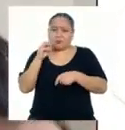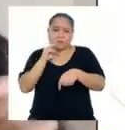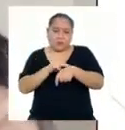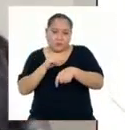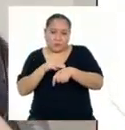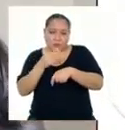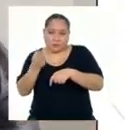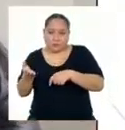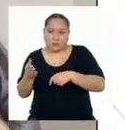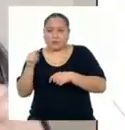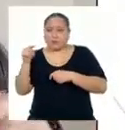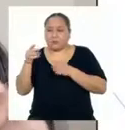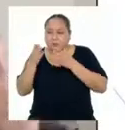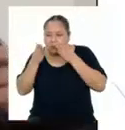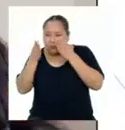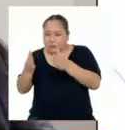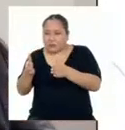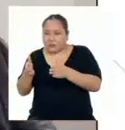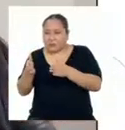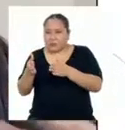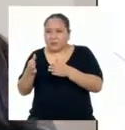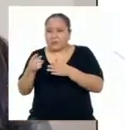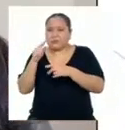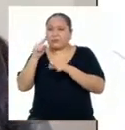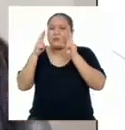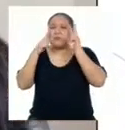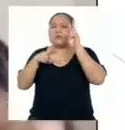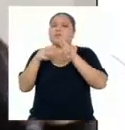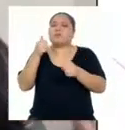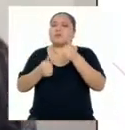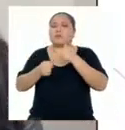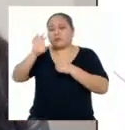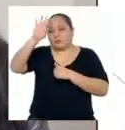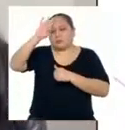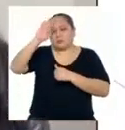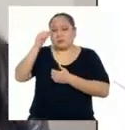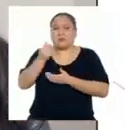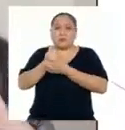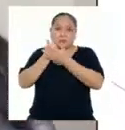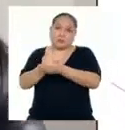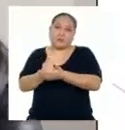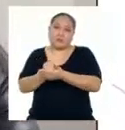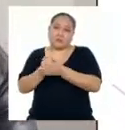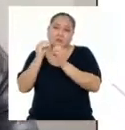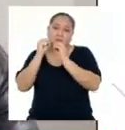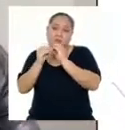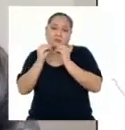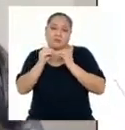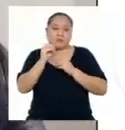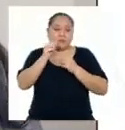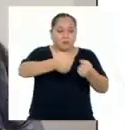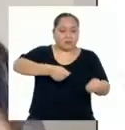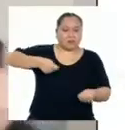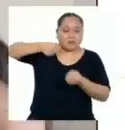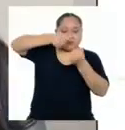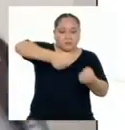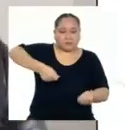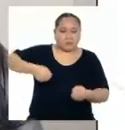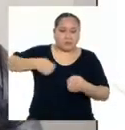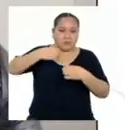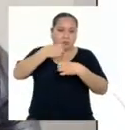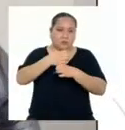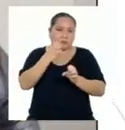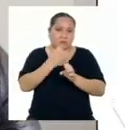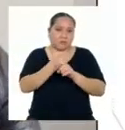la medicina se dirige más para el diagnóstico y el tratamiento de enfermedades En la agricultura sería para